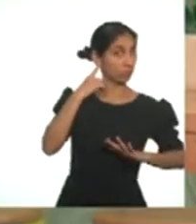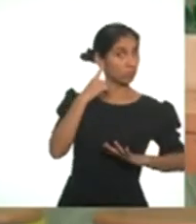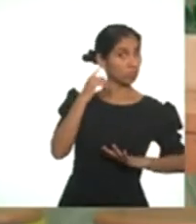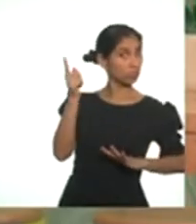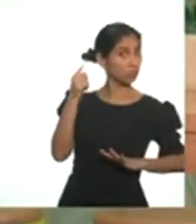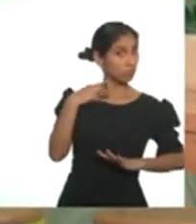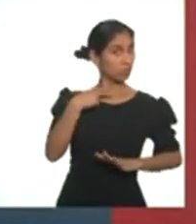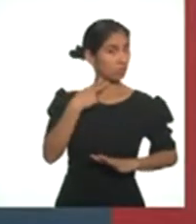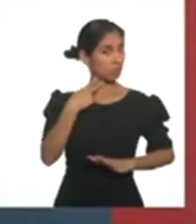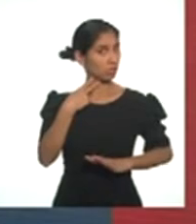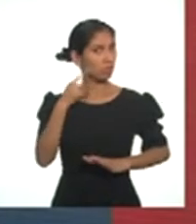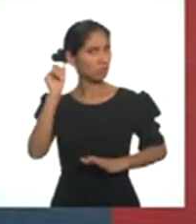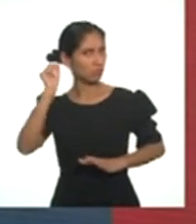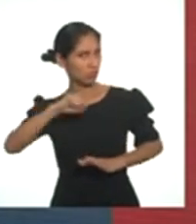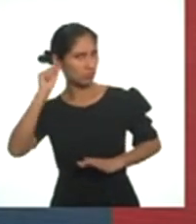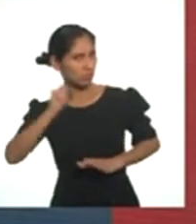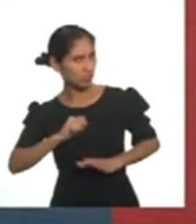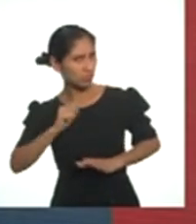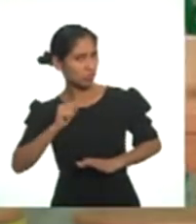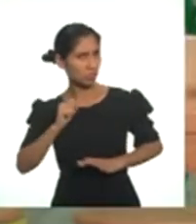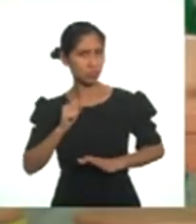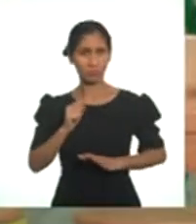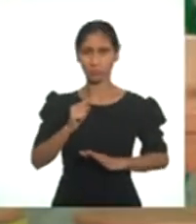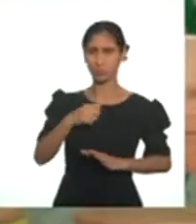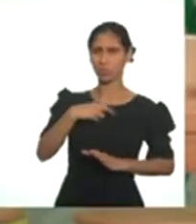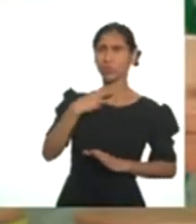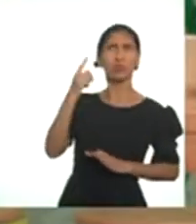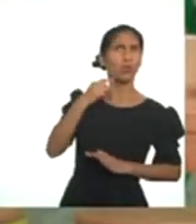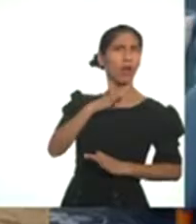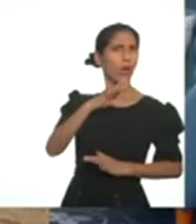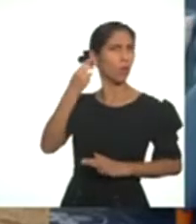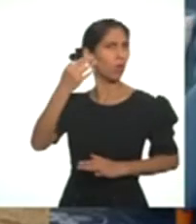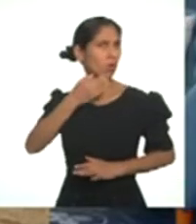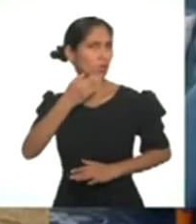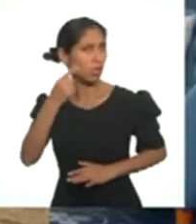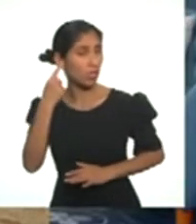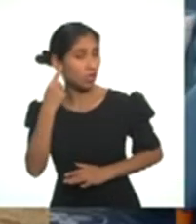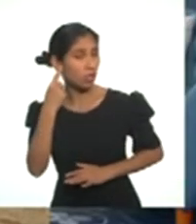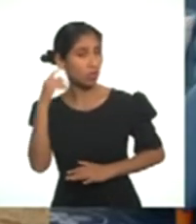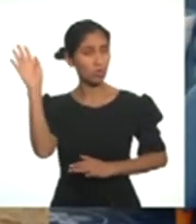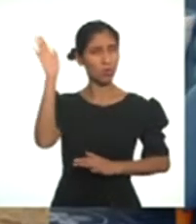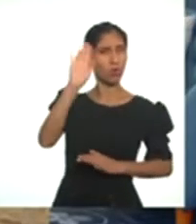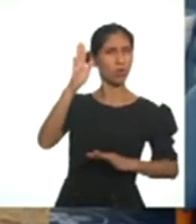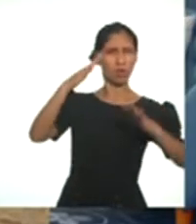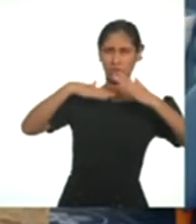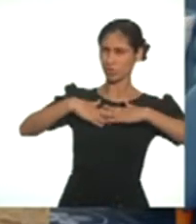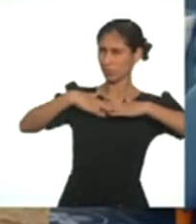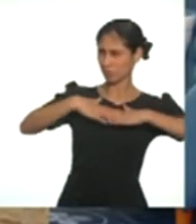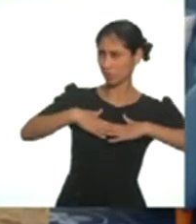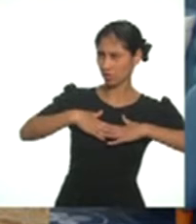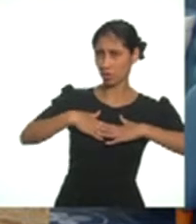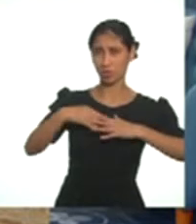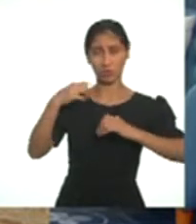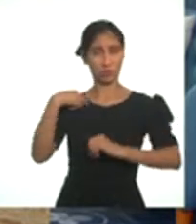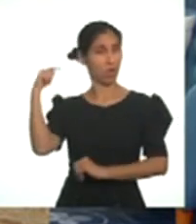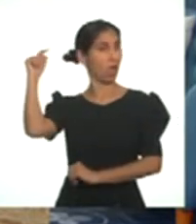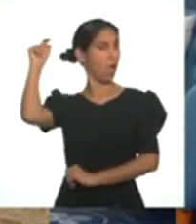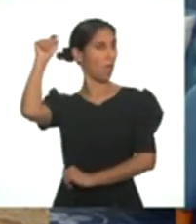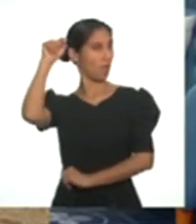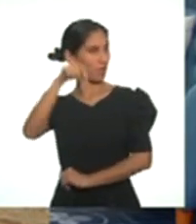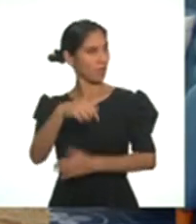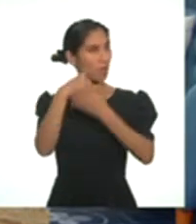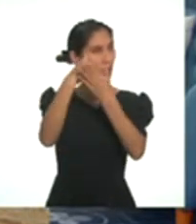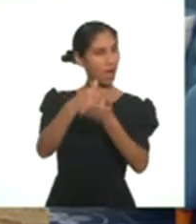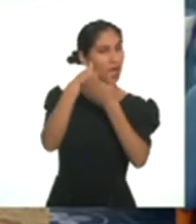esa voz? Sí. ¿Y de dónde vino? Hola, no se asusten. He venido